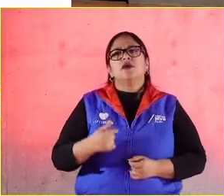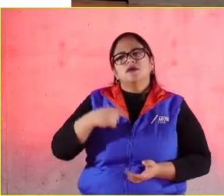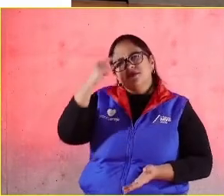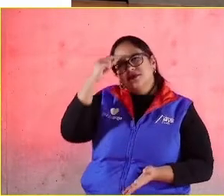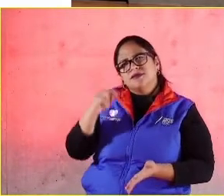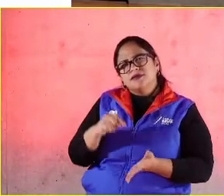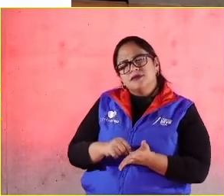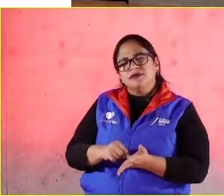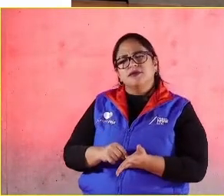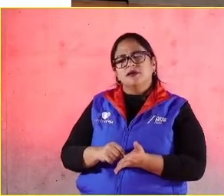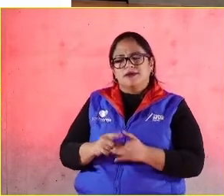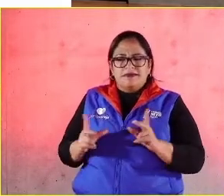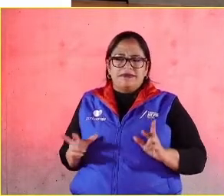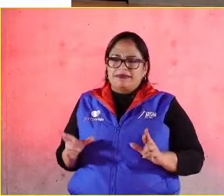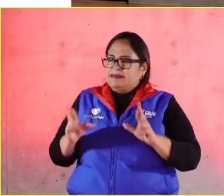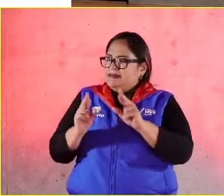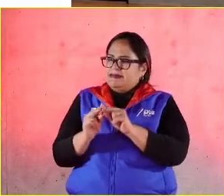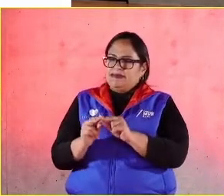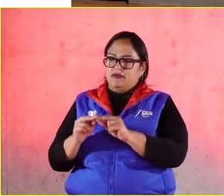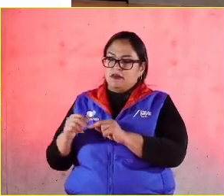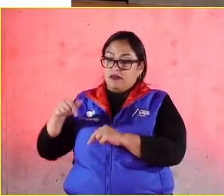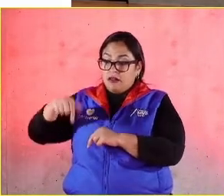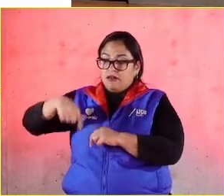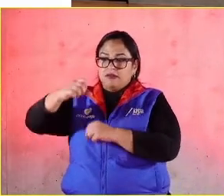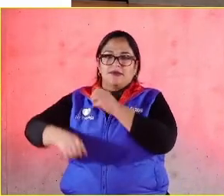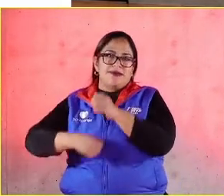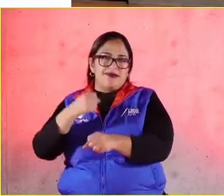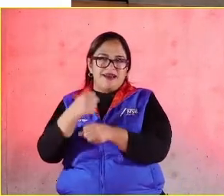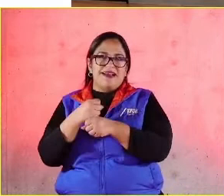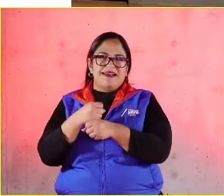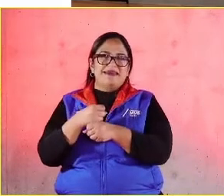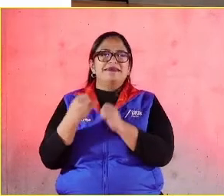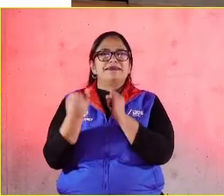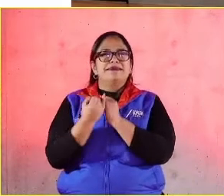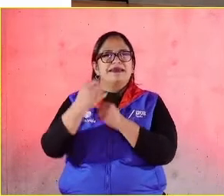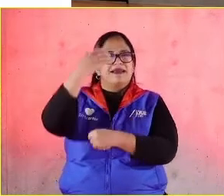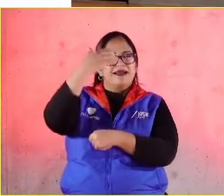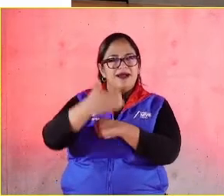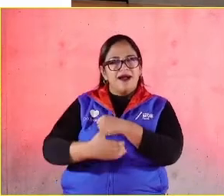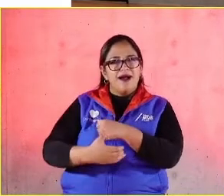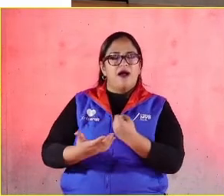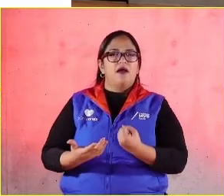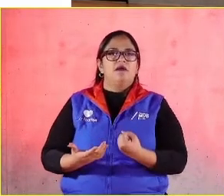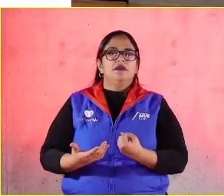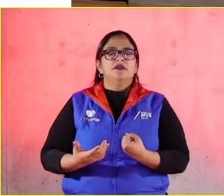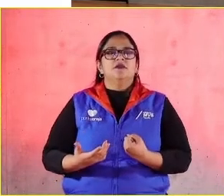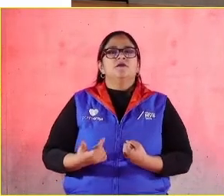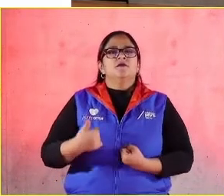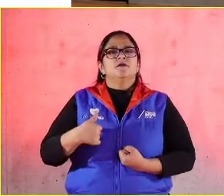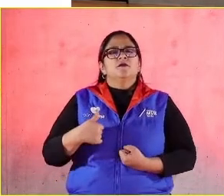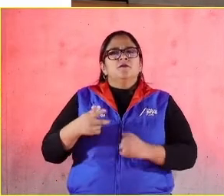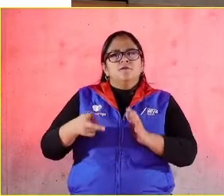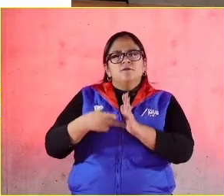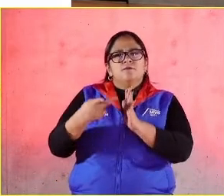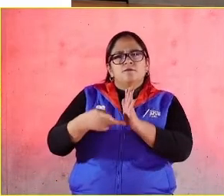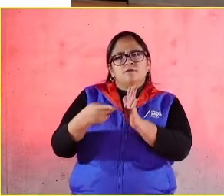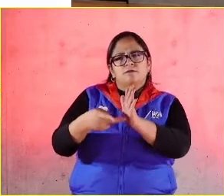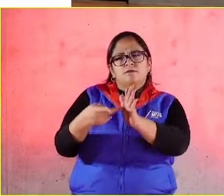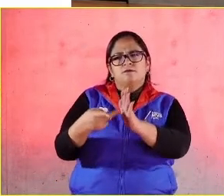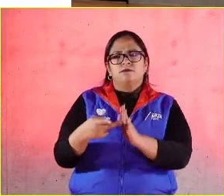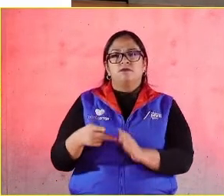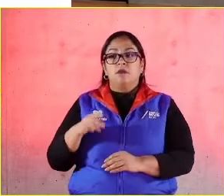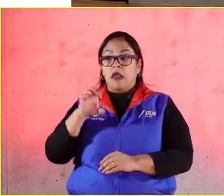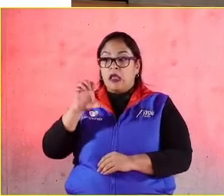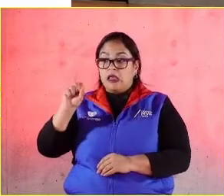que como resumen de este año y una conclusión, es que cada vez más la responsabilidad social